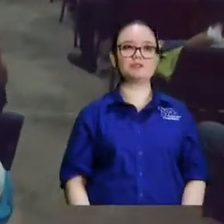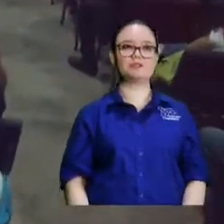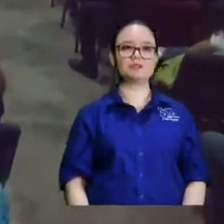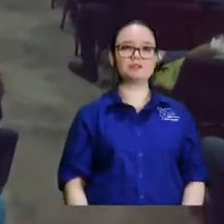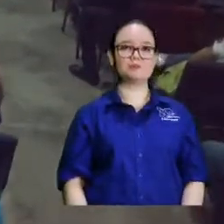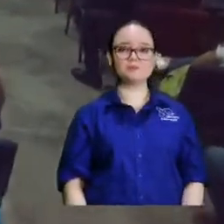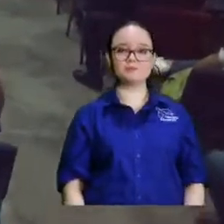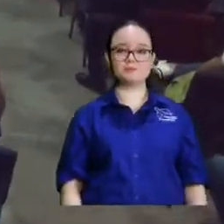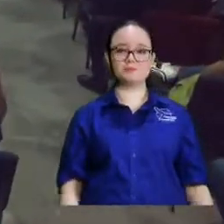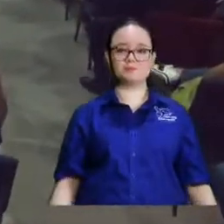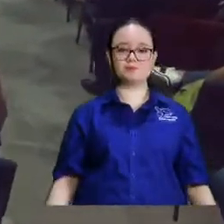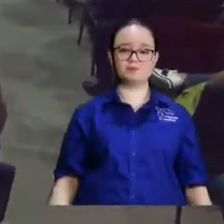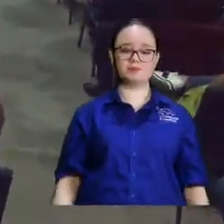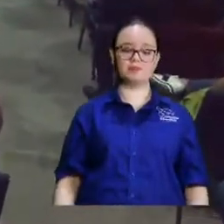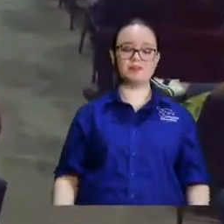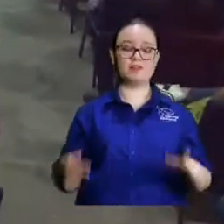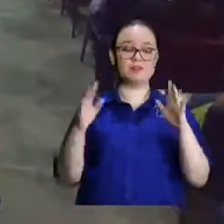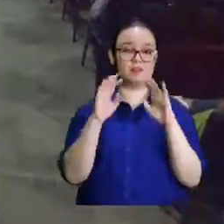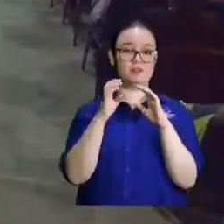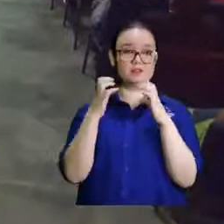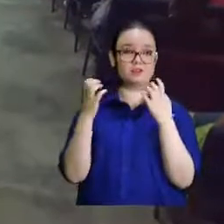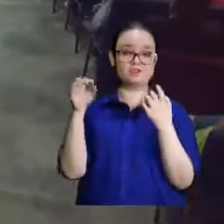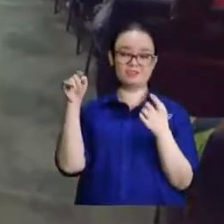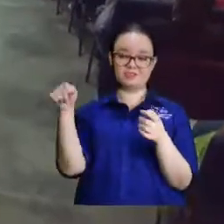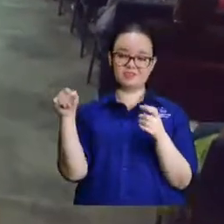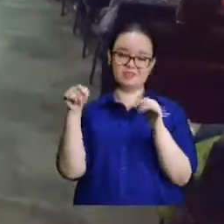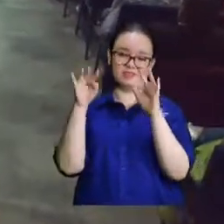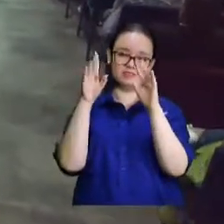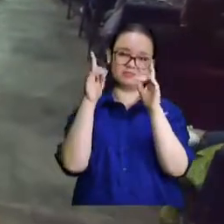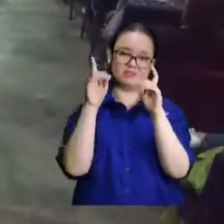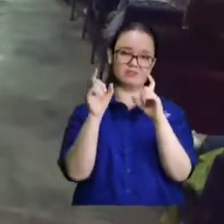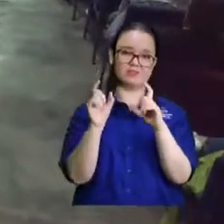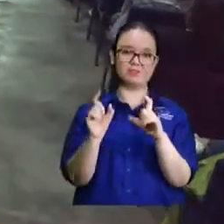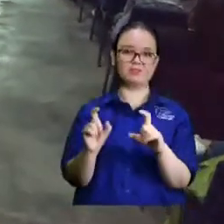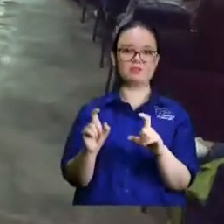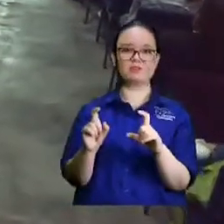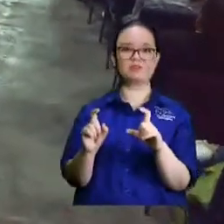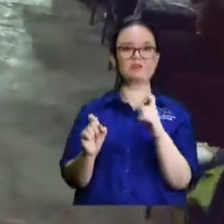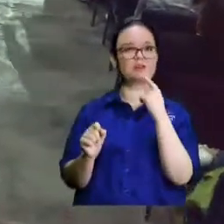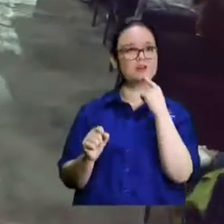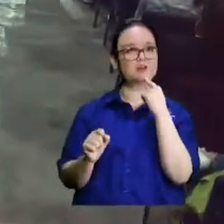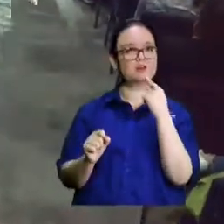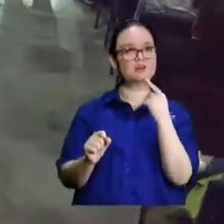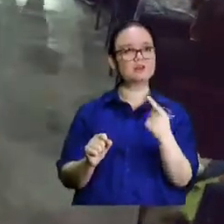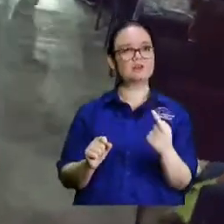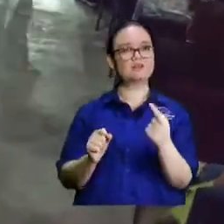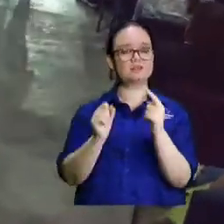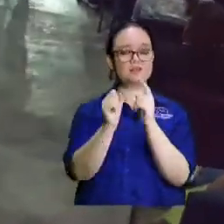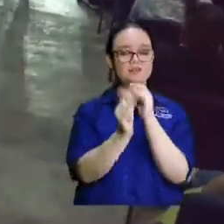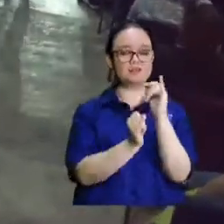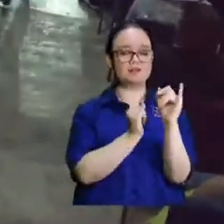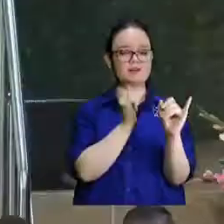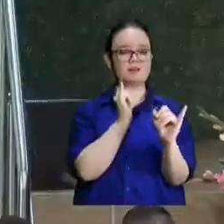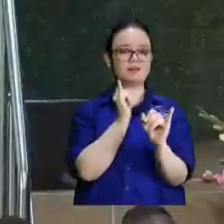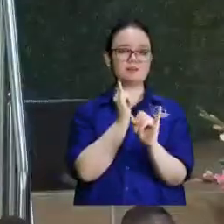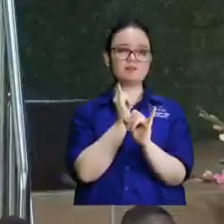a ver cómo les llamamos a eso entonces dicen ahora por internet pero